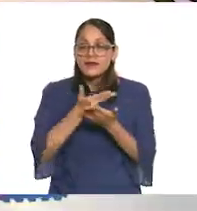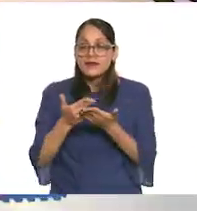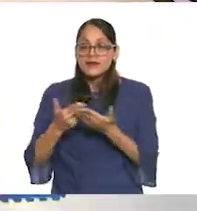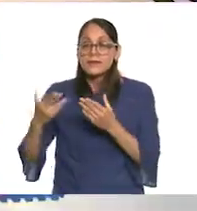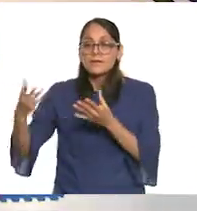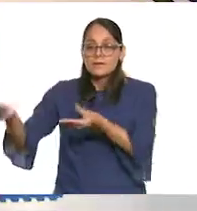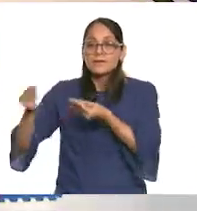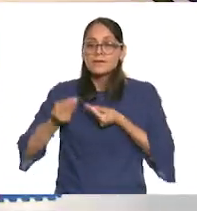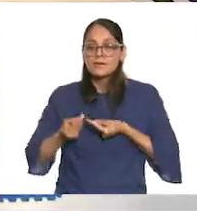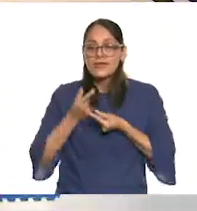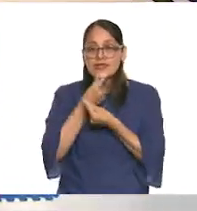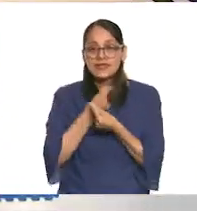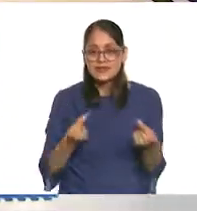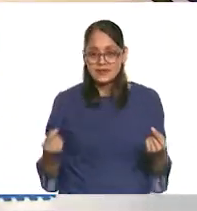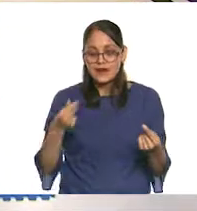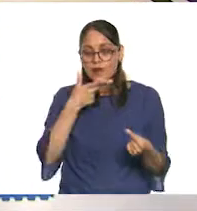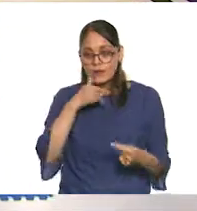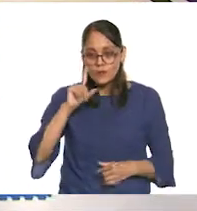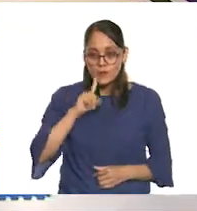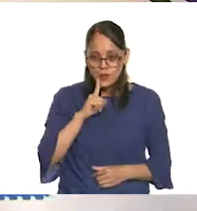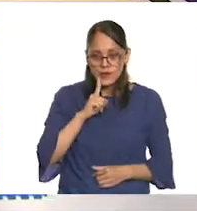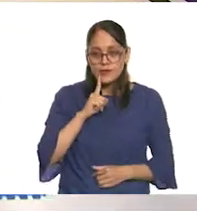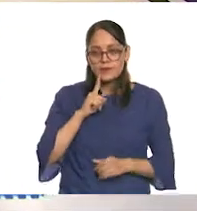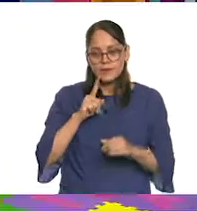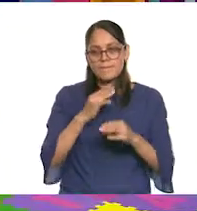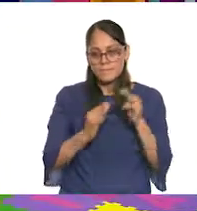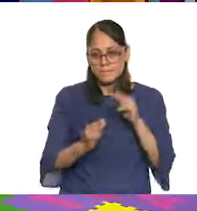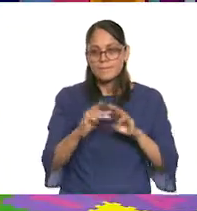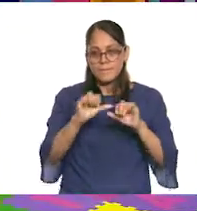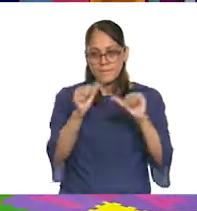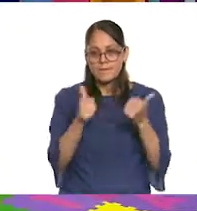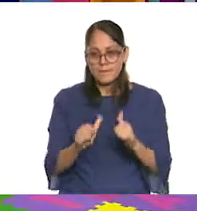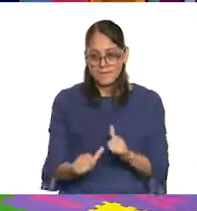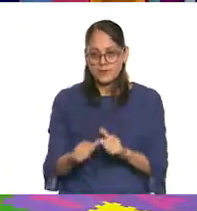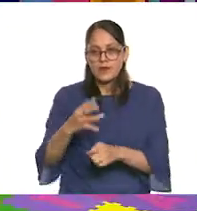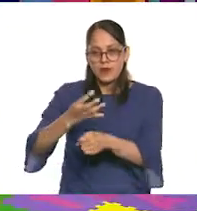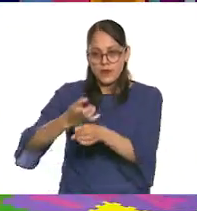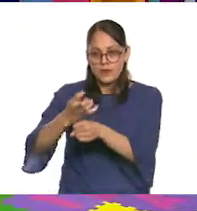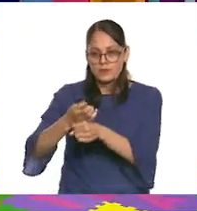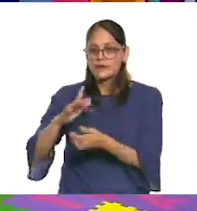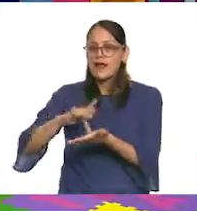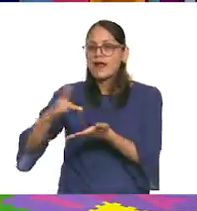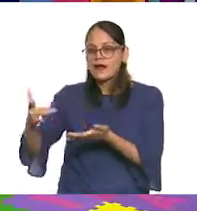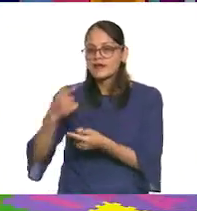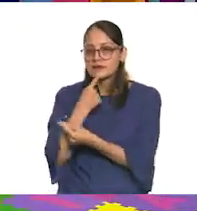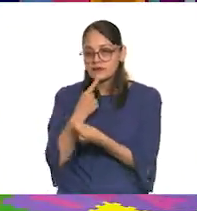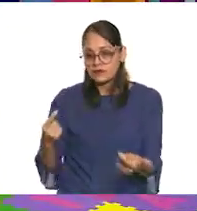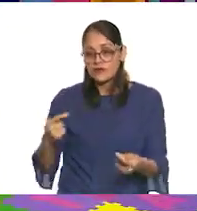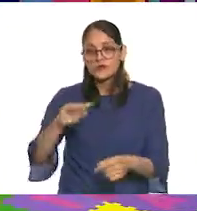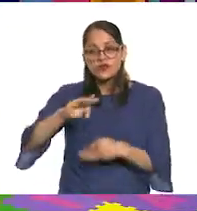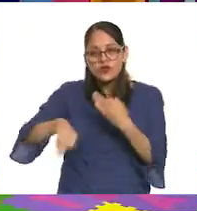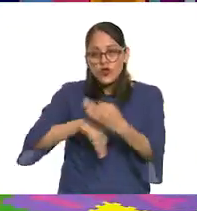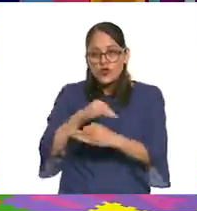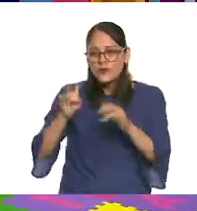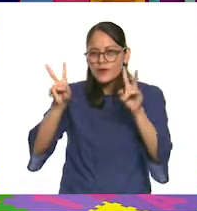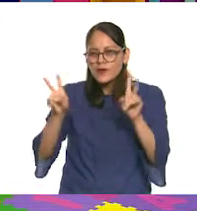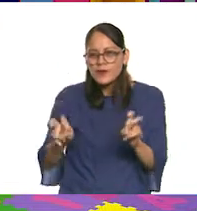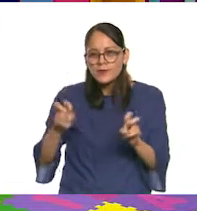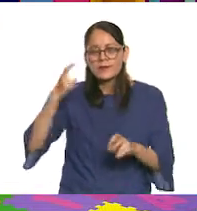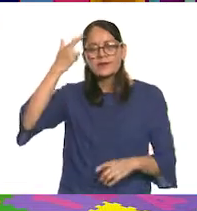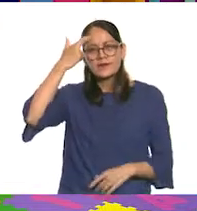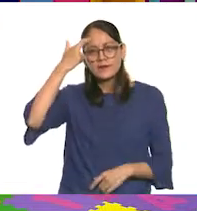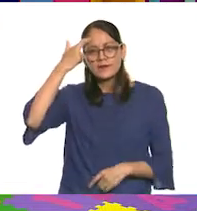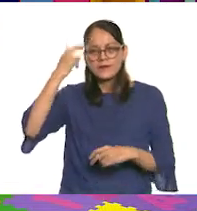los mandaron niñas y niños de artes de cuarto grado. Les agradecemos mucho, como bien dijo Erick, y todos simbolizan recuerdos bellos que han tenido